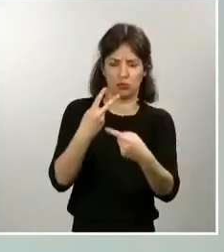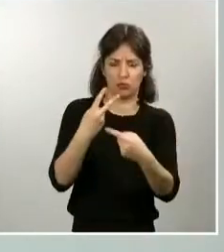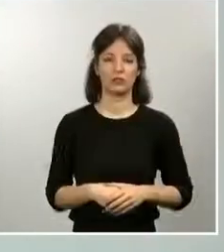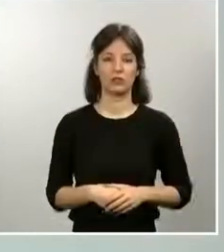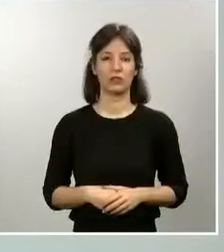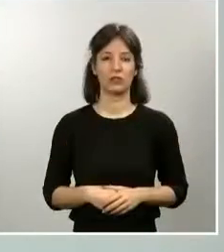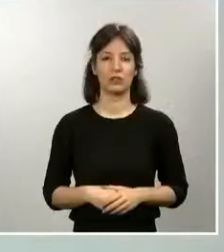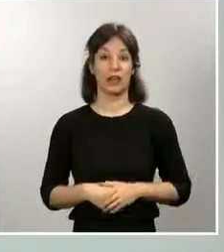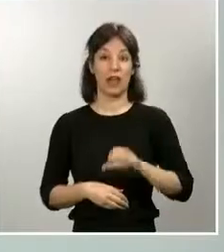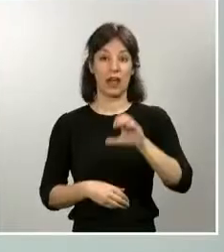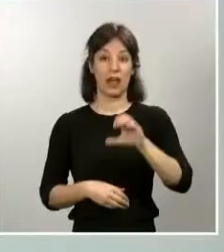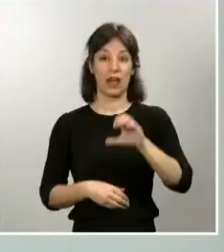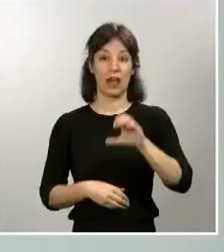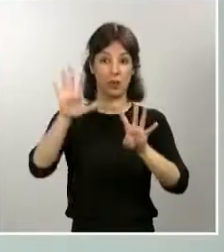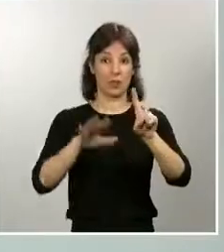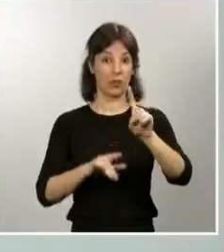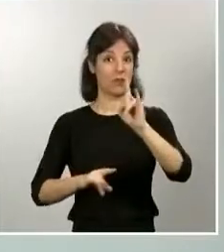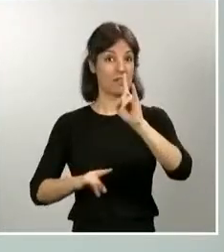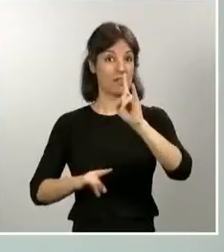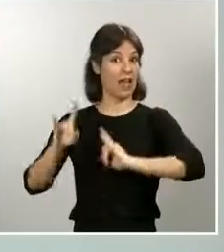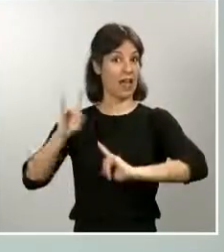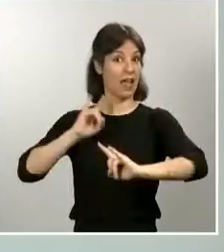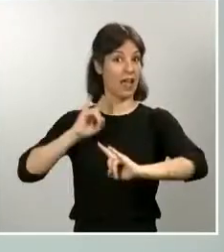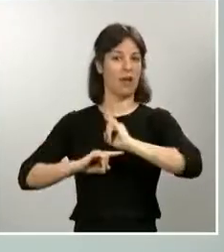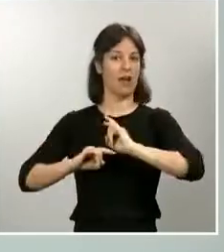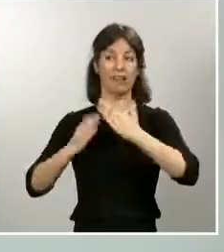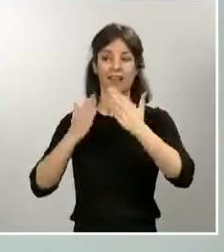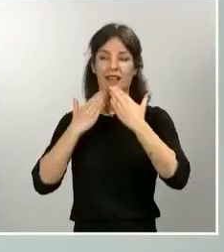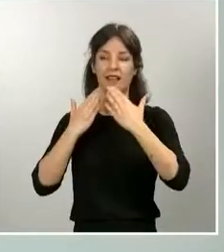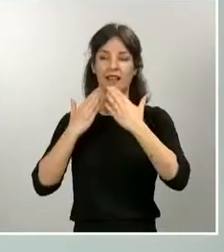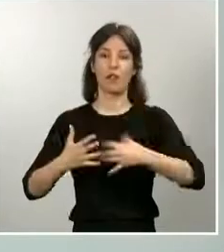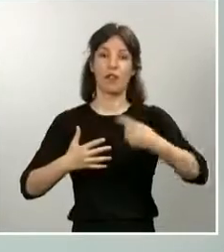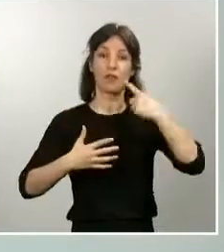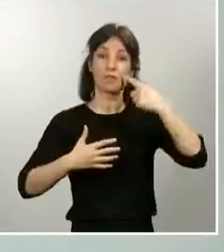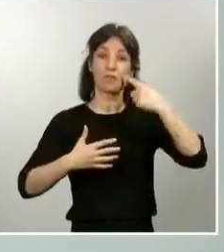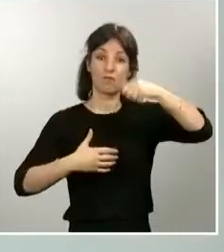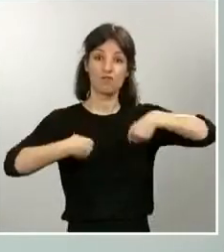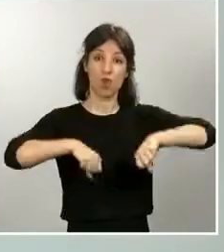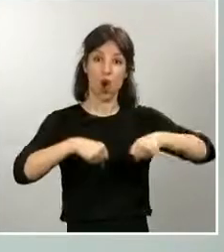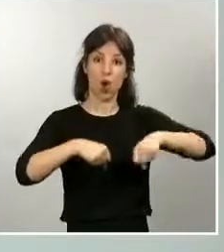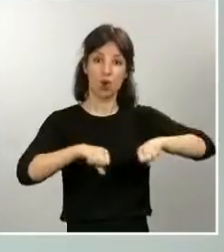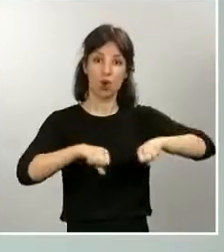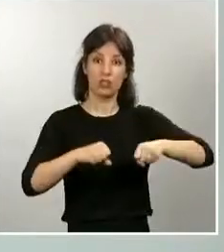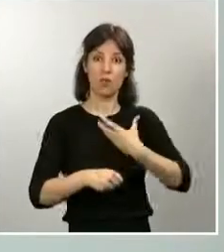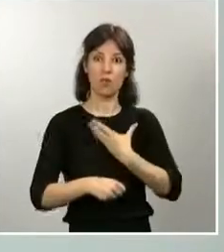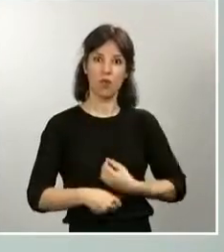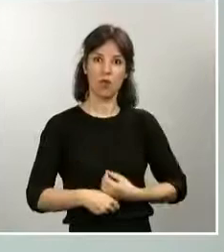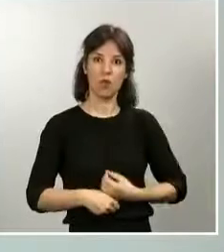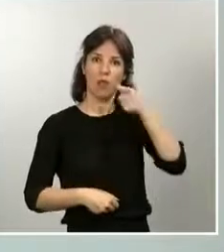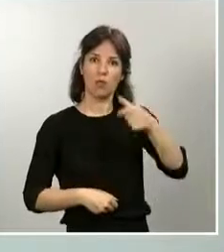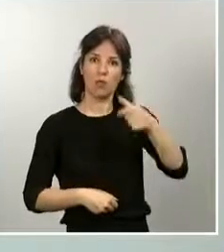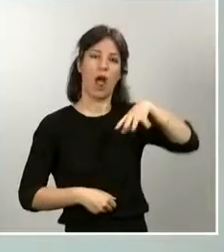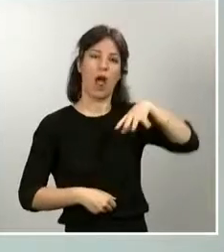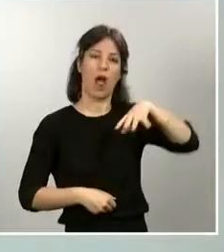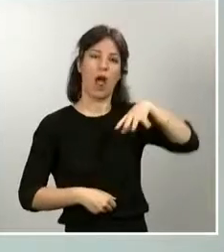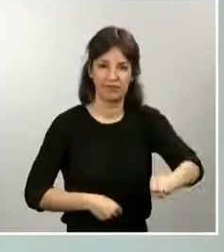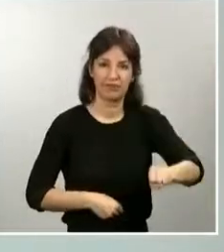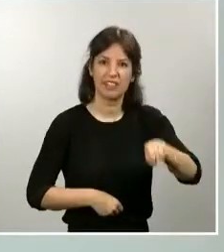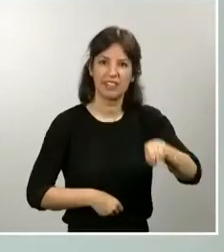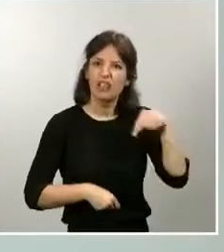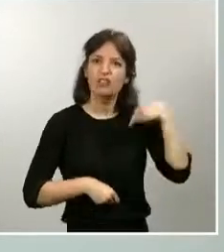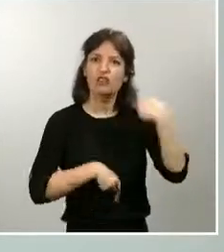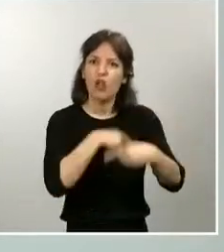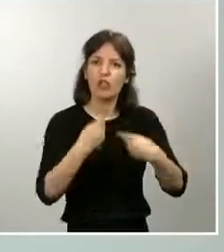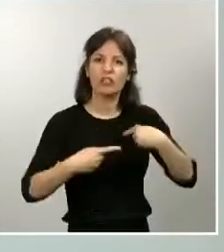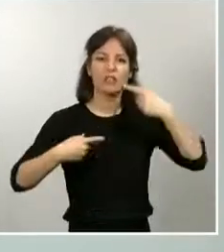091 nos permitieron detener a un motorista en Molina de Segura, Murcia, que a diario salía a hacer motocross por